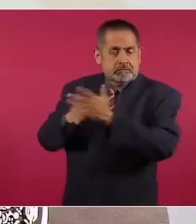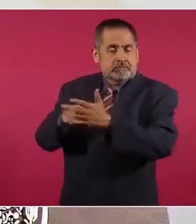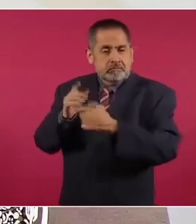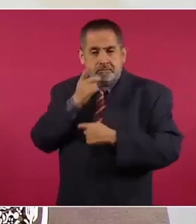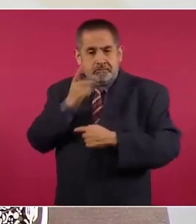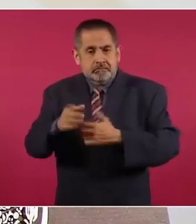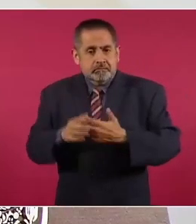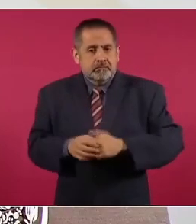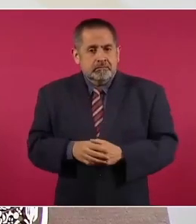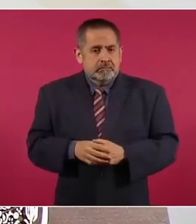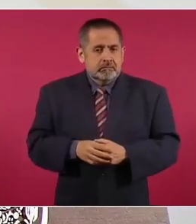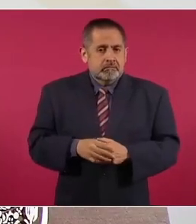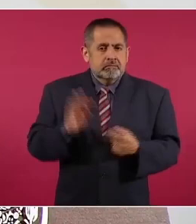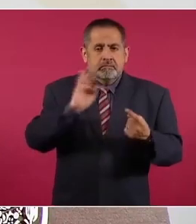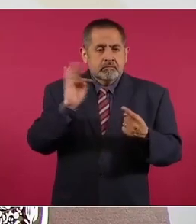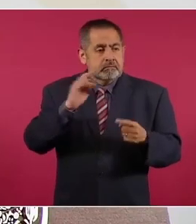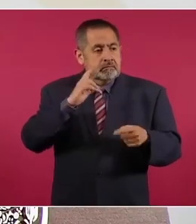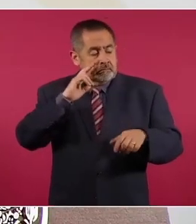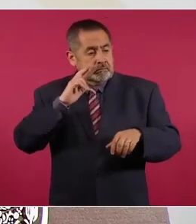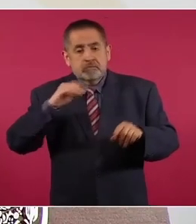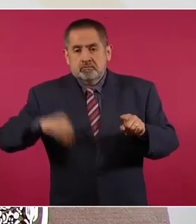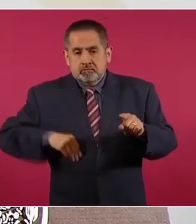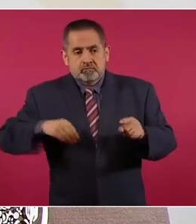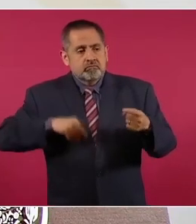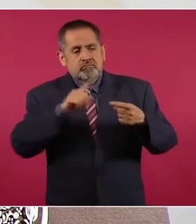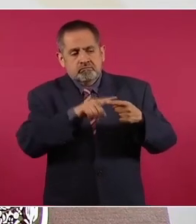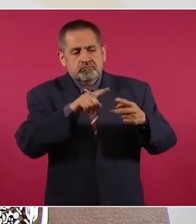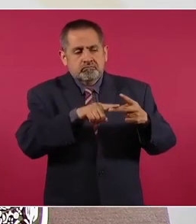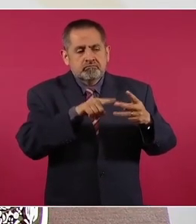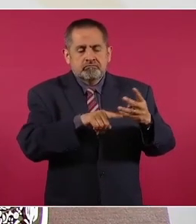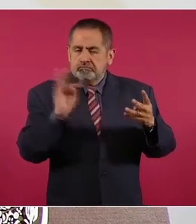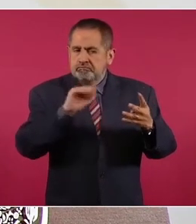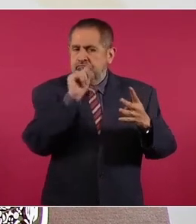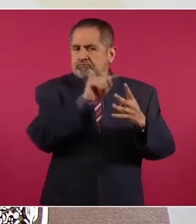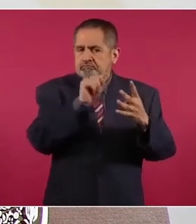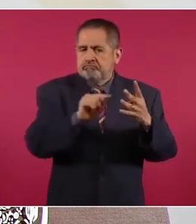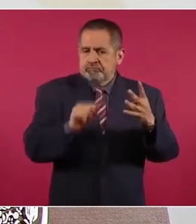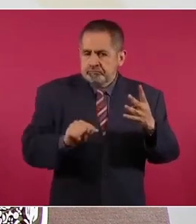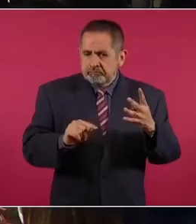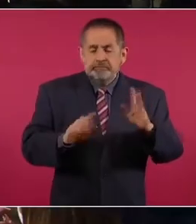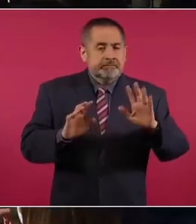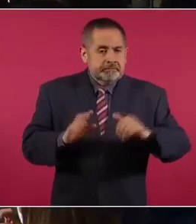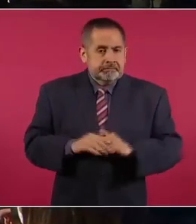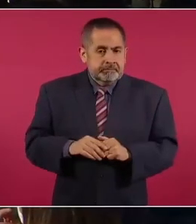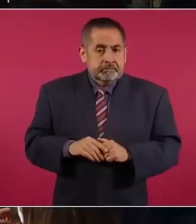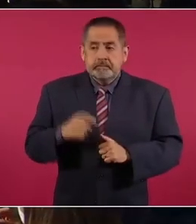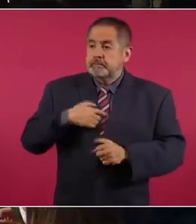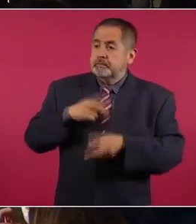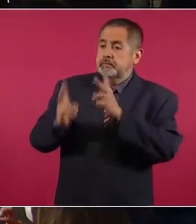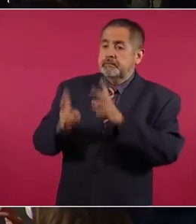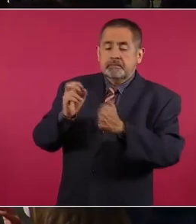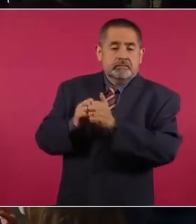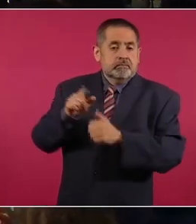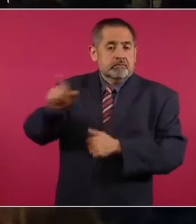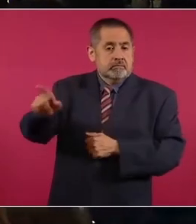de los posibles responsables y cuando hablo con el fiscal